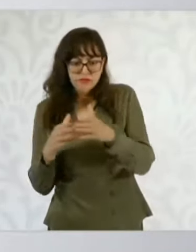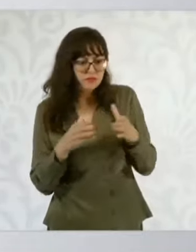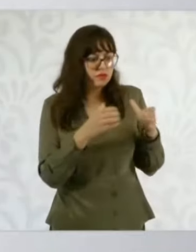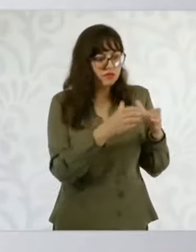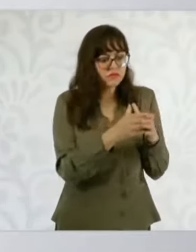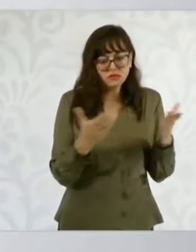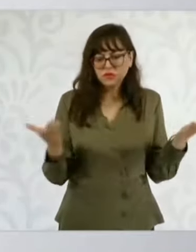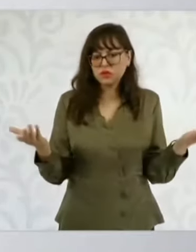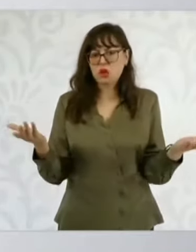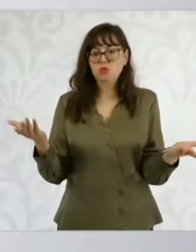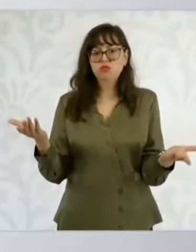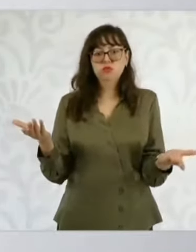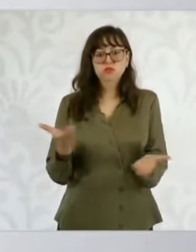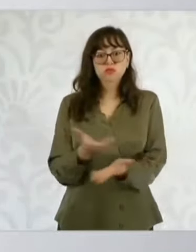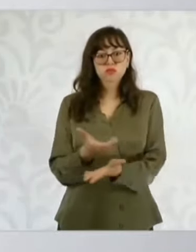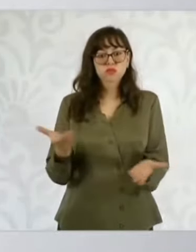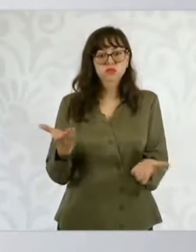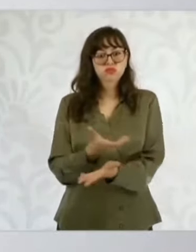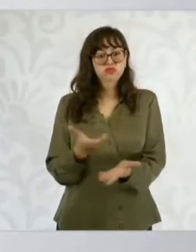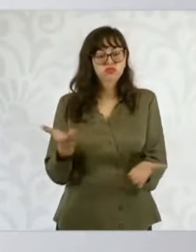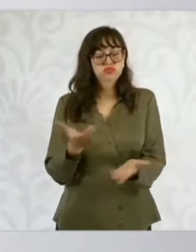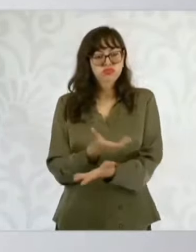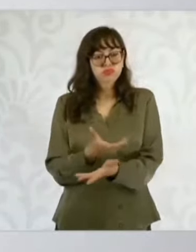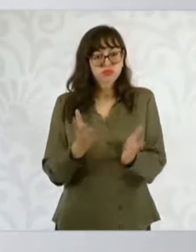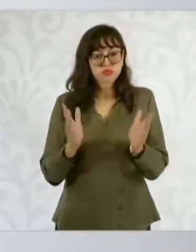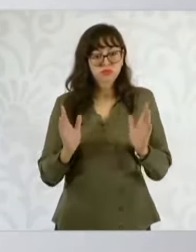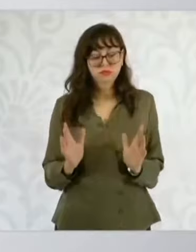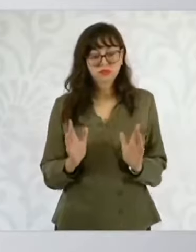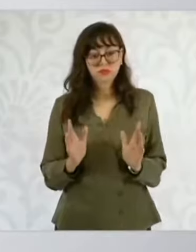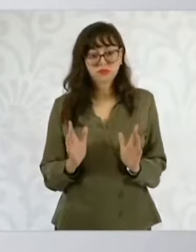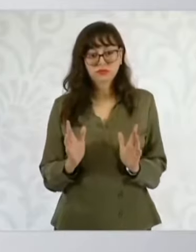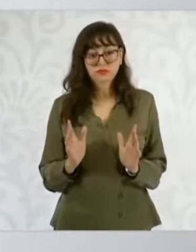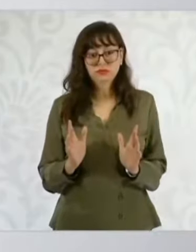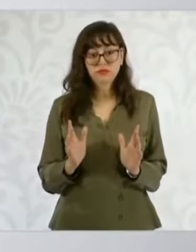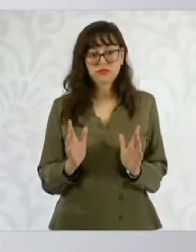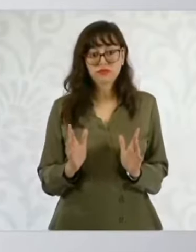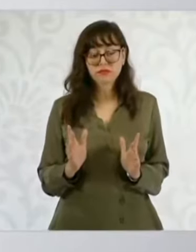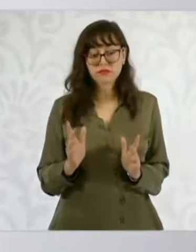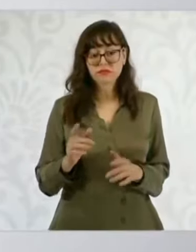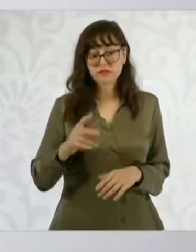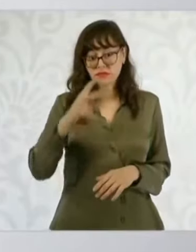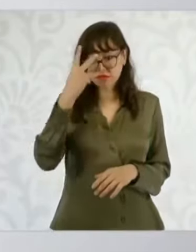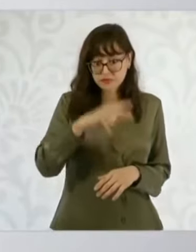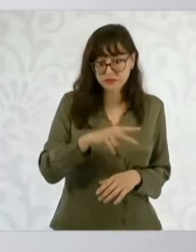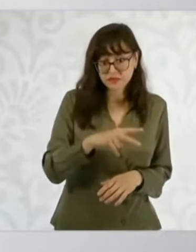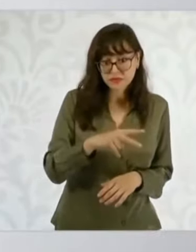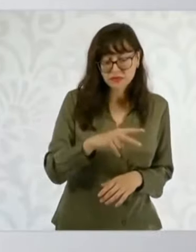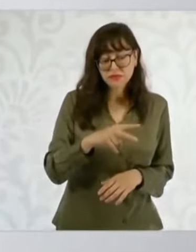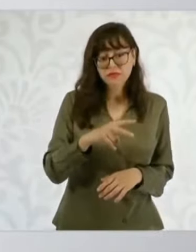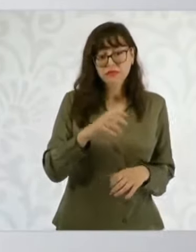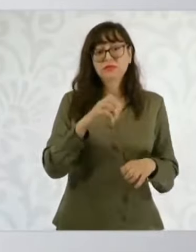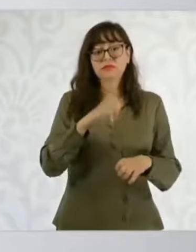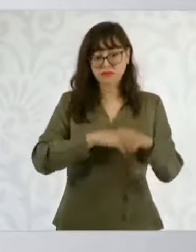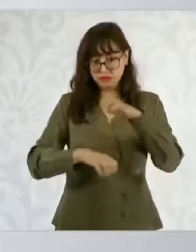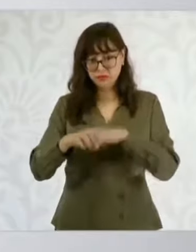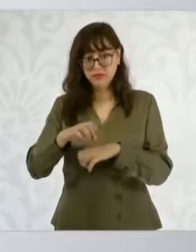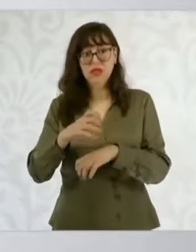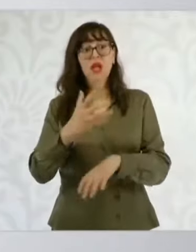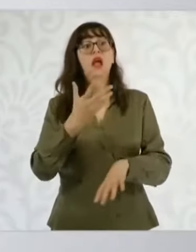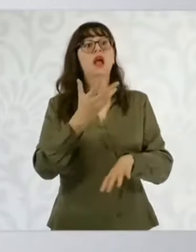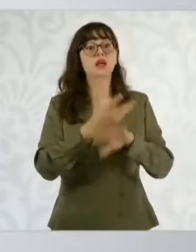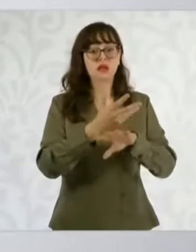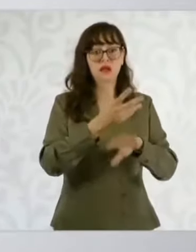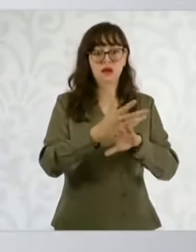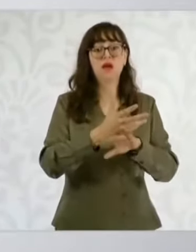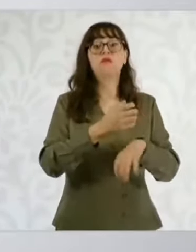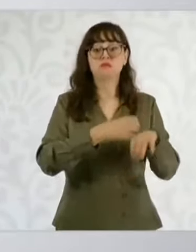trabajando desde hace tiempo, incluso no sólo con empresarios mexicanos, sino con empresarios de Estados Unidos